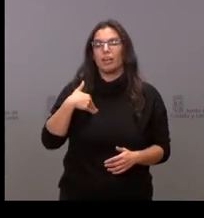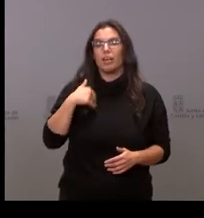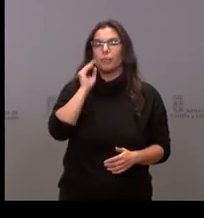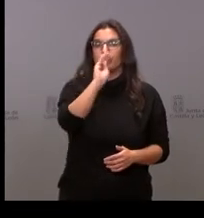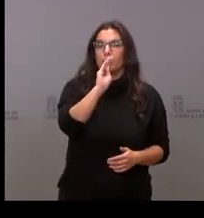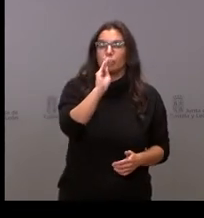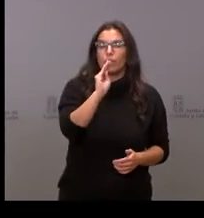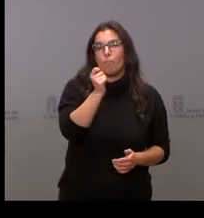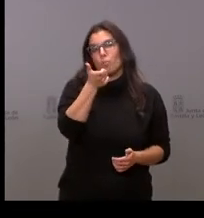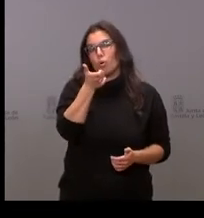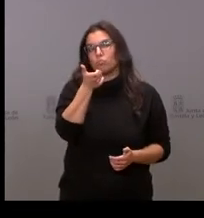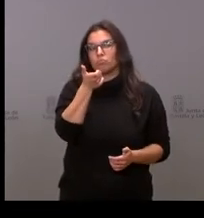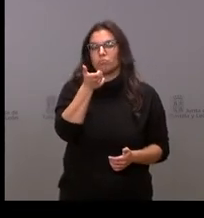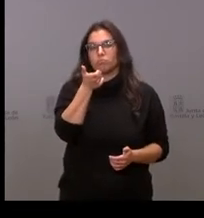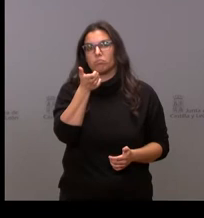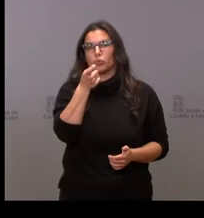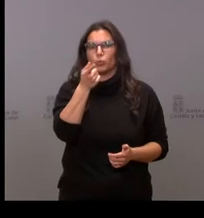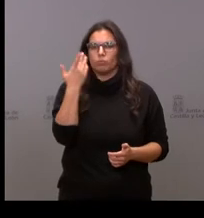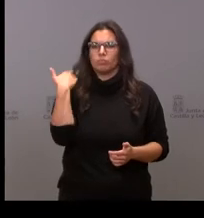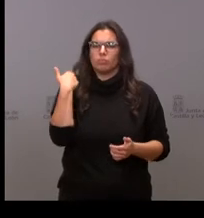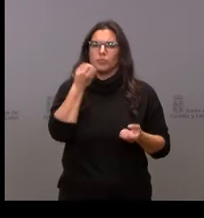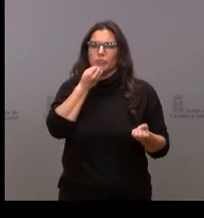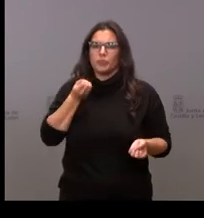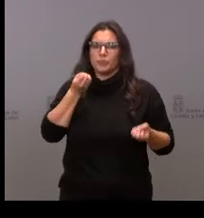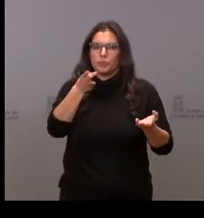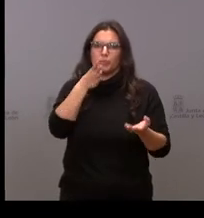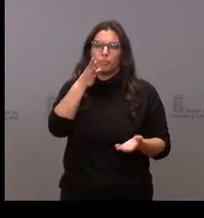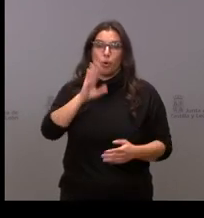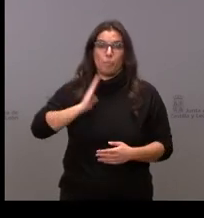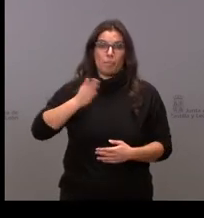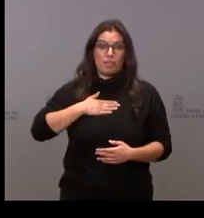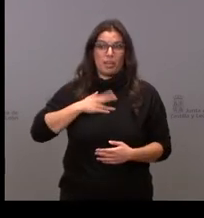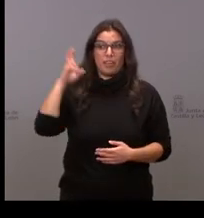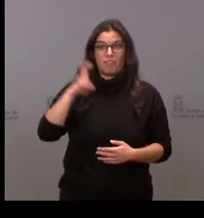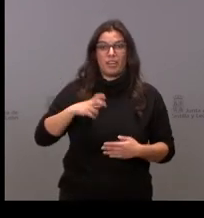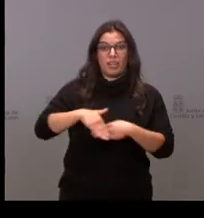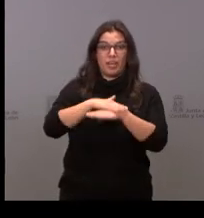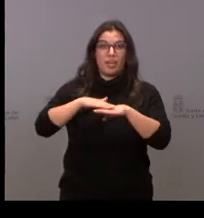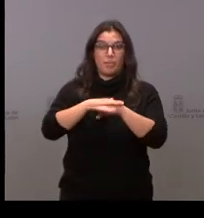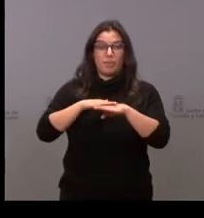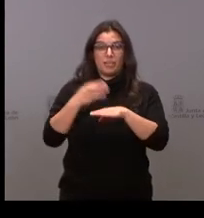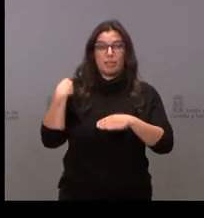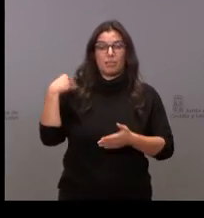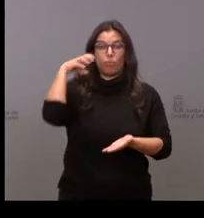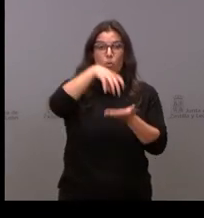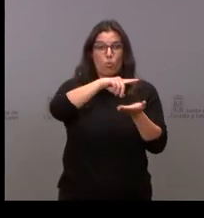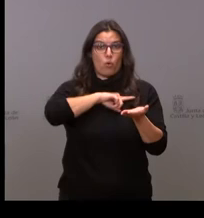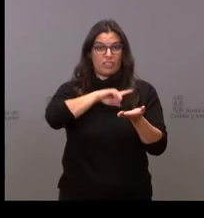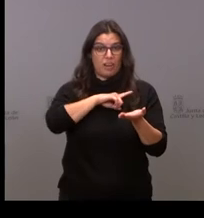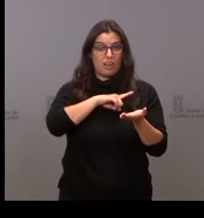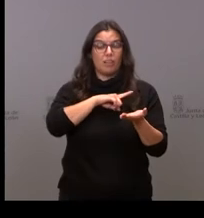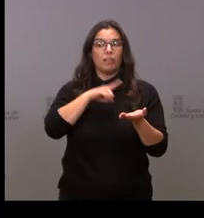preguntar un poquito bueno ya ha mostrado su malestar porque no les hayan invitado mañana a la ministra a su visita a Montalarreina y